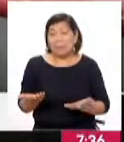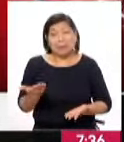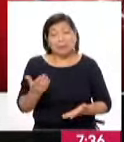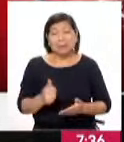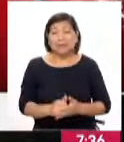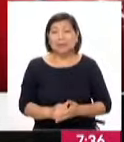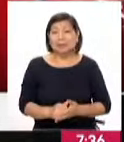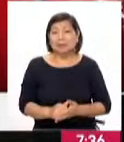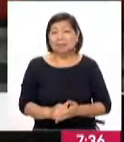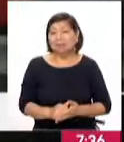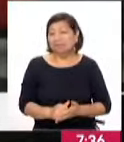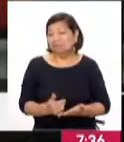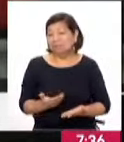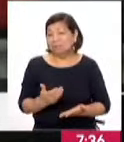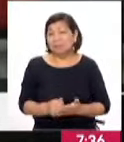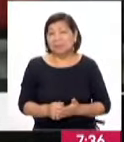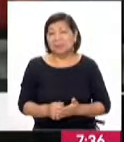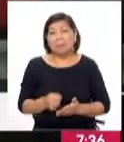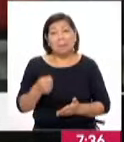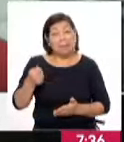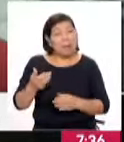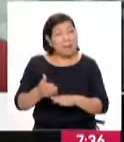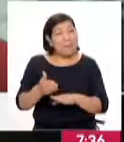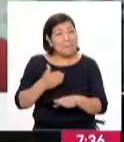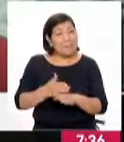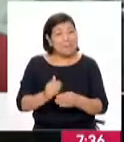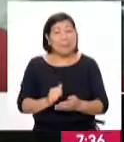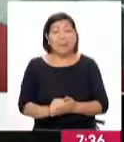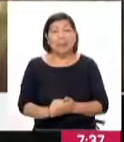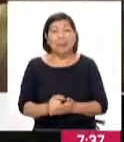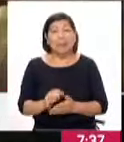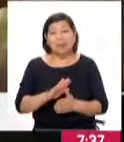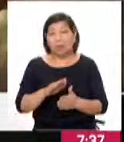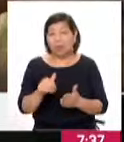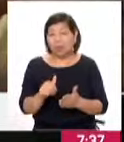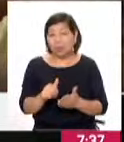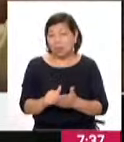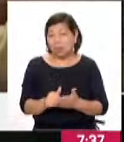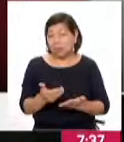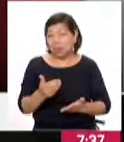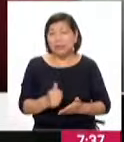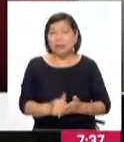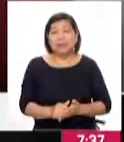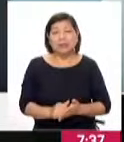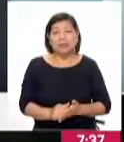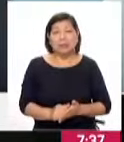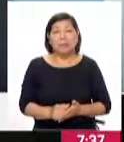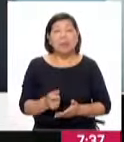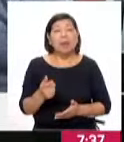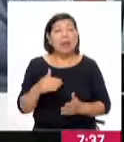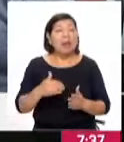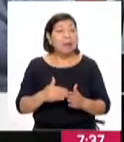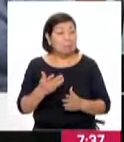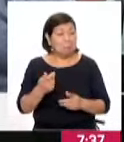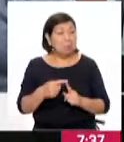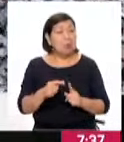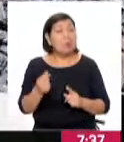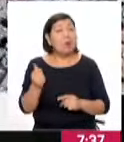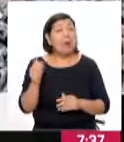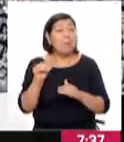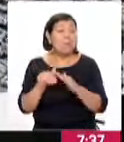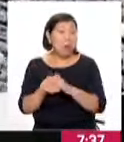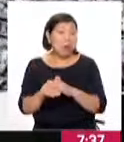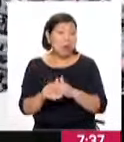en la subvención pasada y también van a cobrar todos los que tienen en su cuenta. Y eso es una cuenta de ahorros